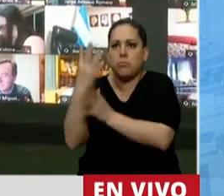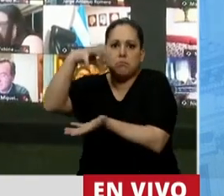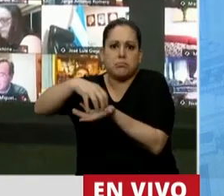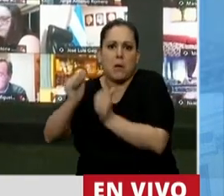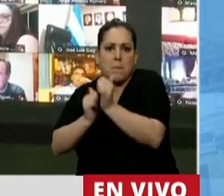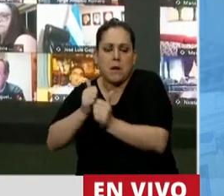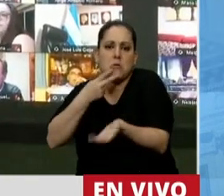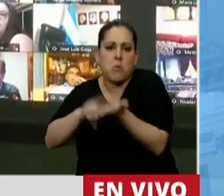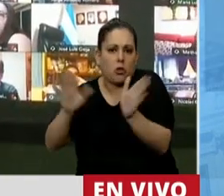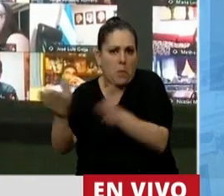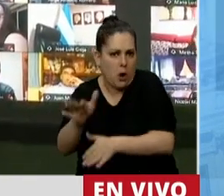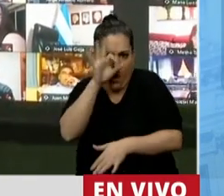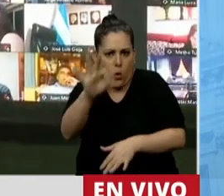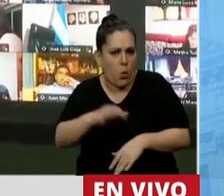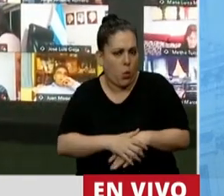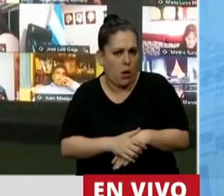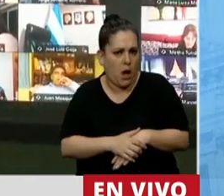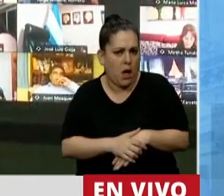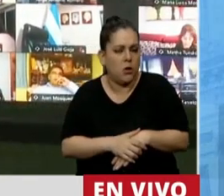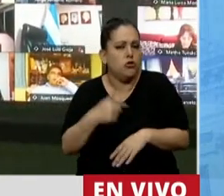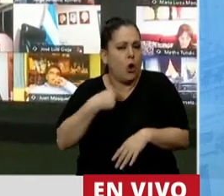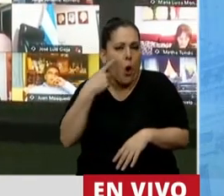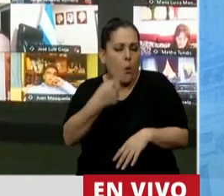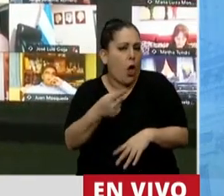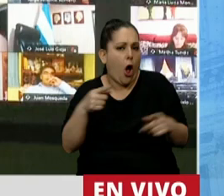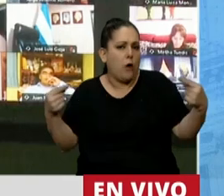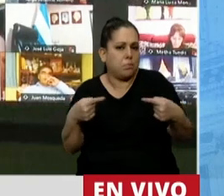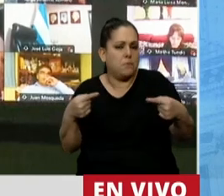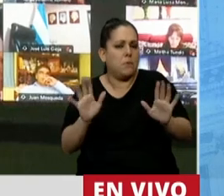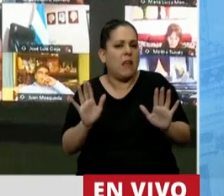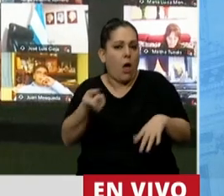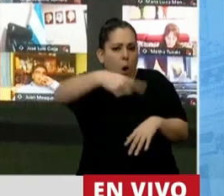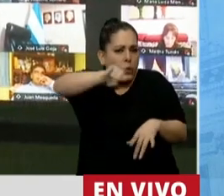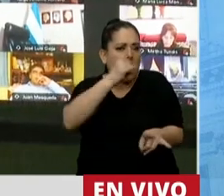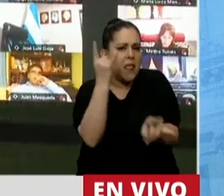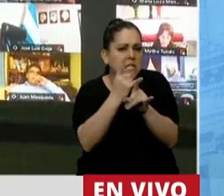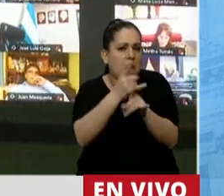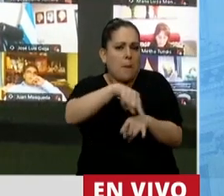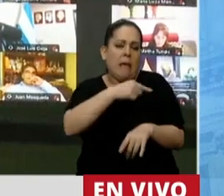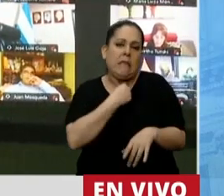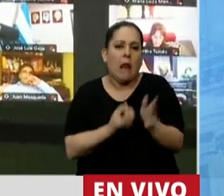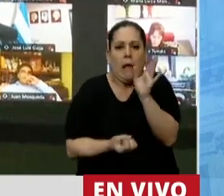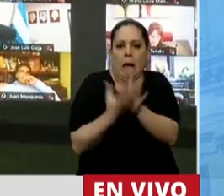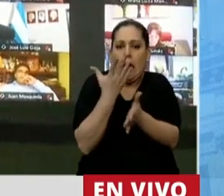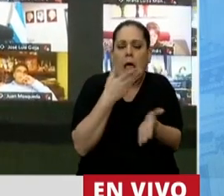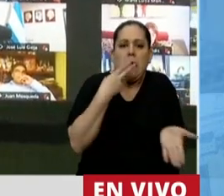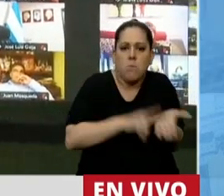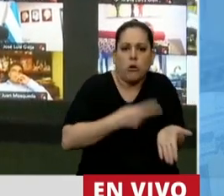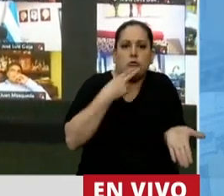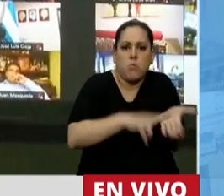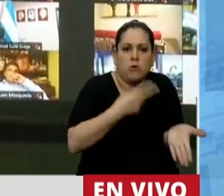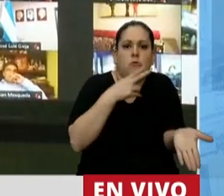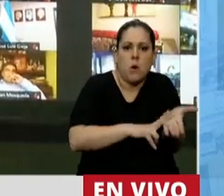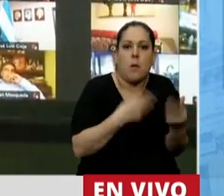empleo. Ahora, sí veo todo lo contrario, buscan todo el tiempo crear nuevos impuestos para seguir